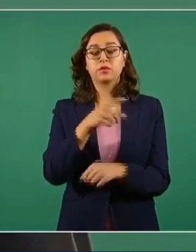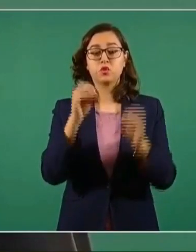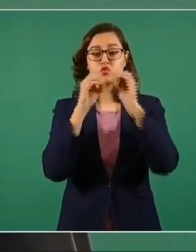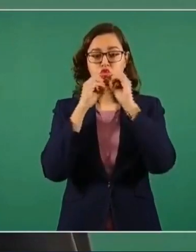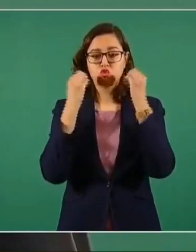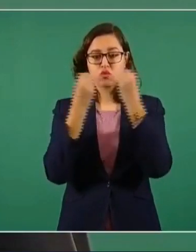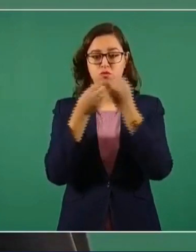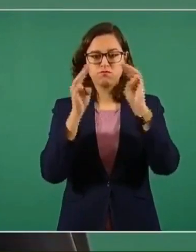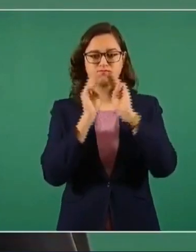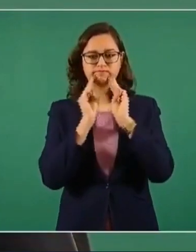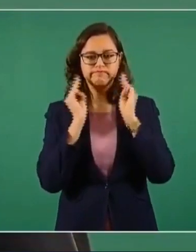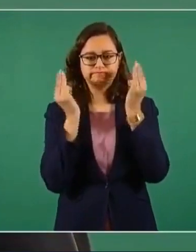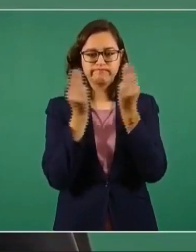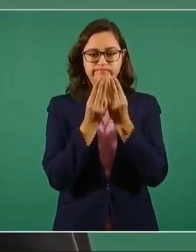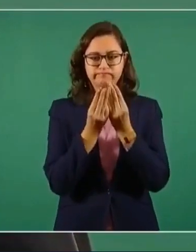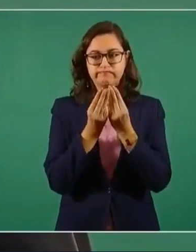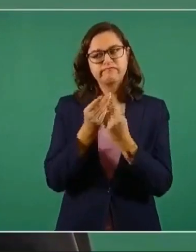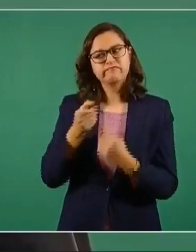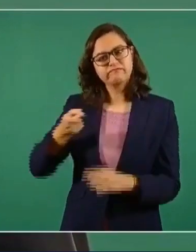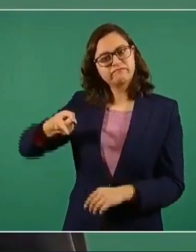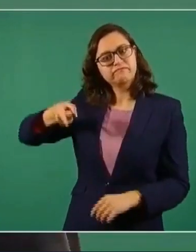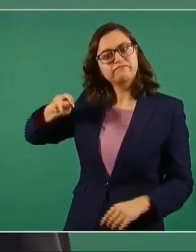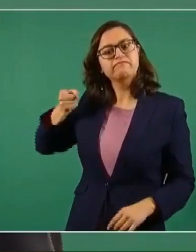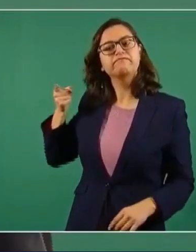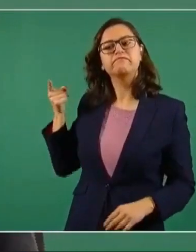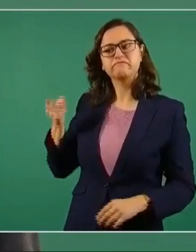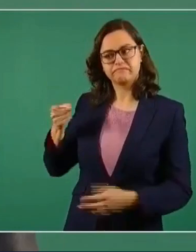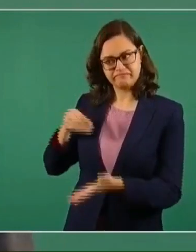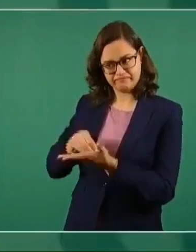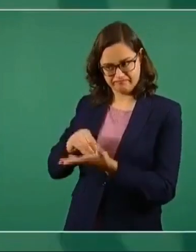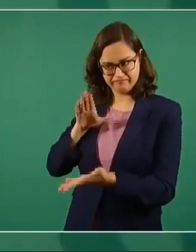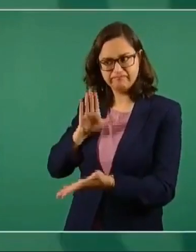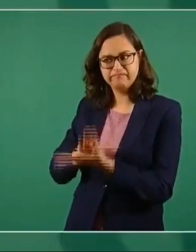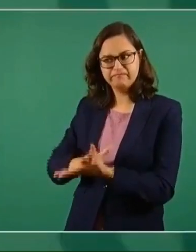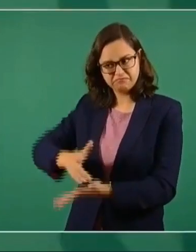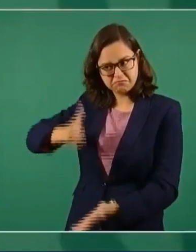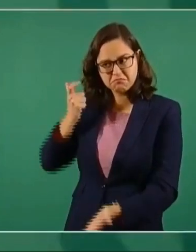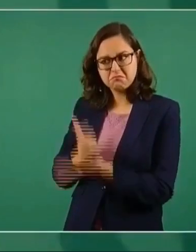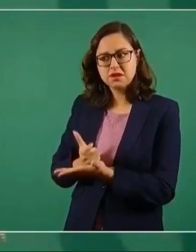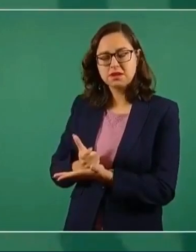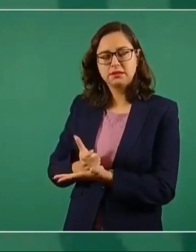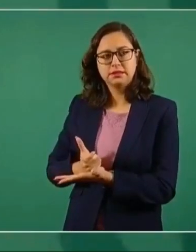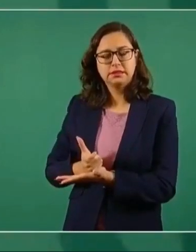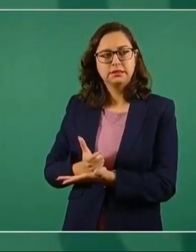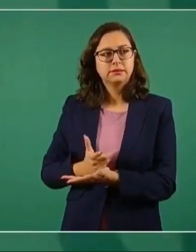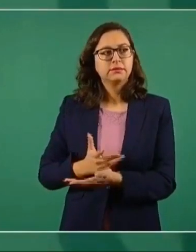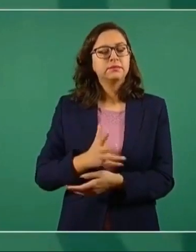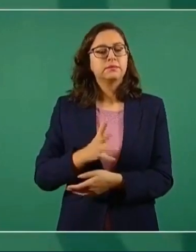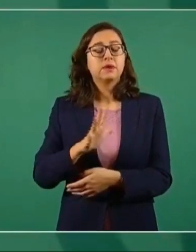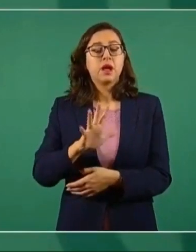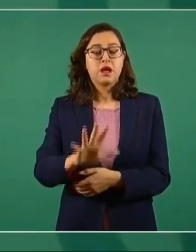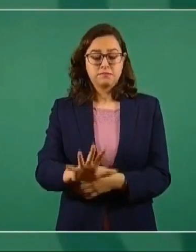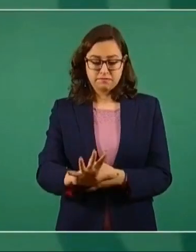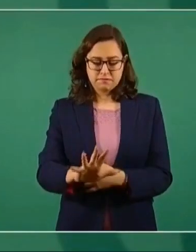delincuencia. Quiero decirle que